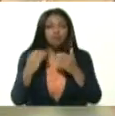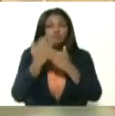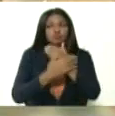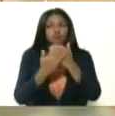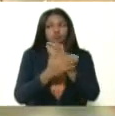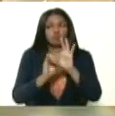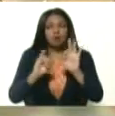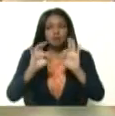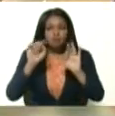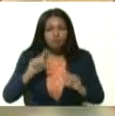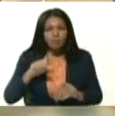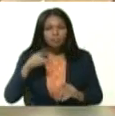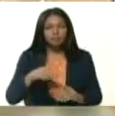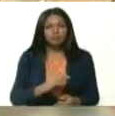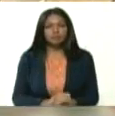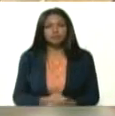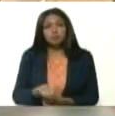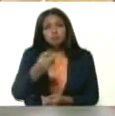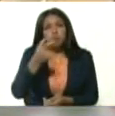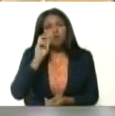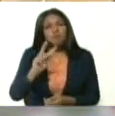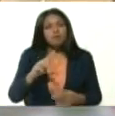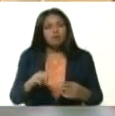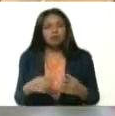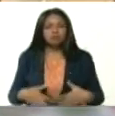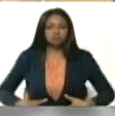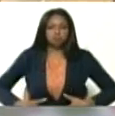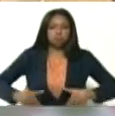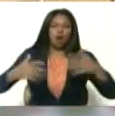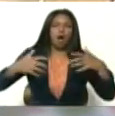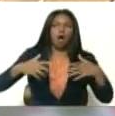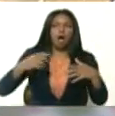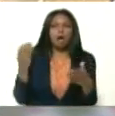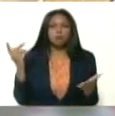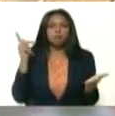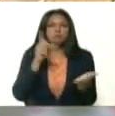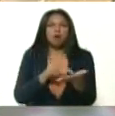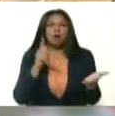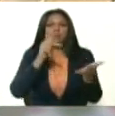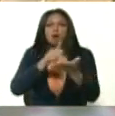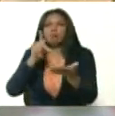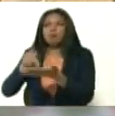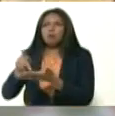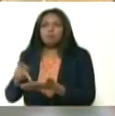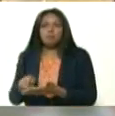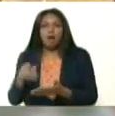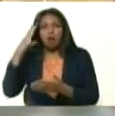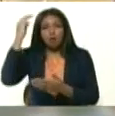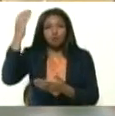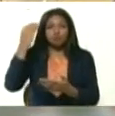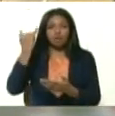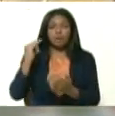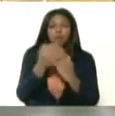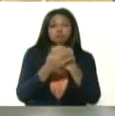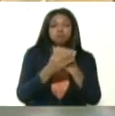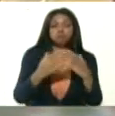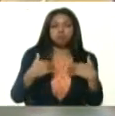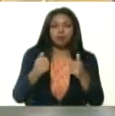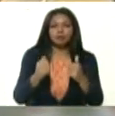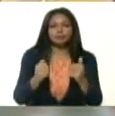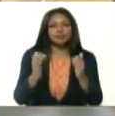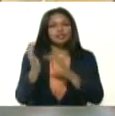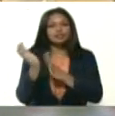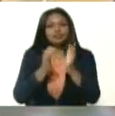por Él tienen poco que ver con la rica clientela que acudía a los dioses sanadores. Jesús